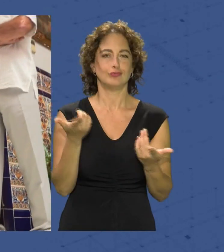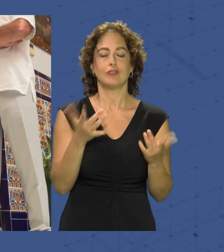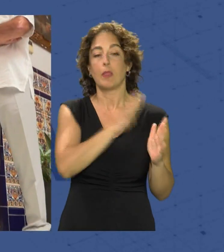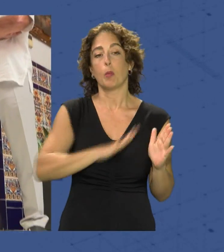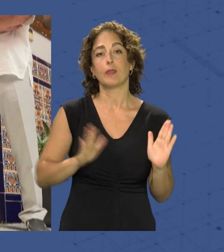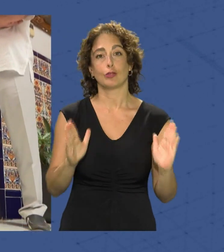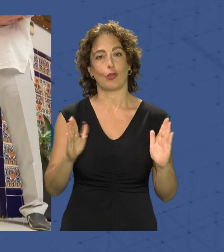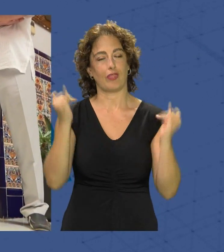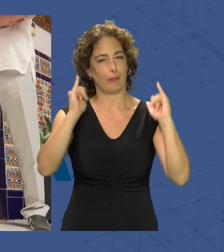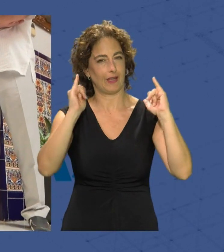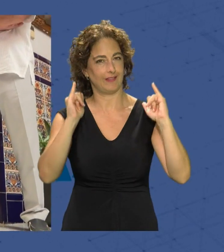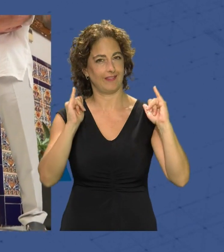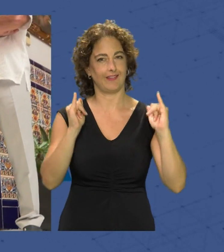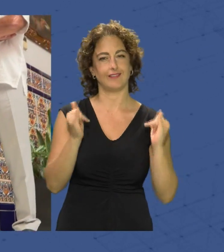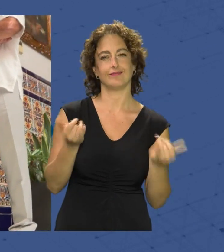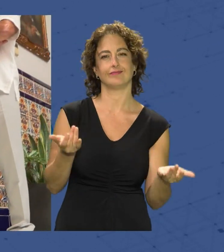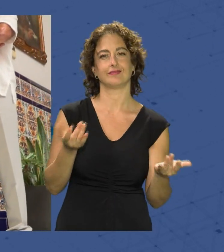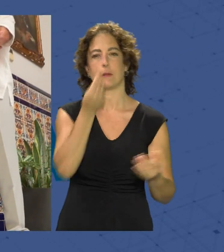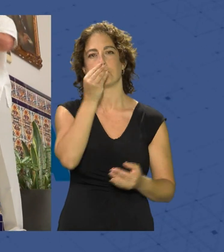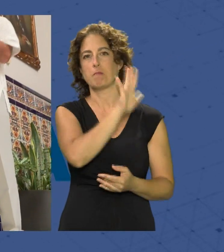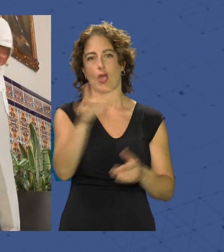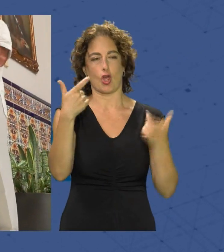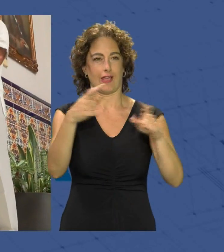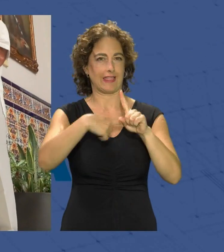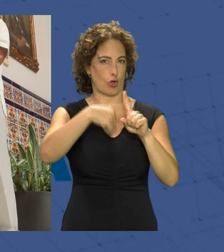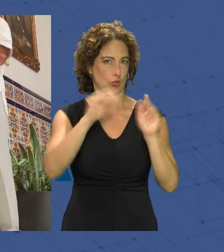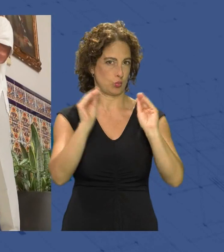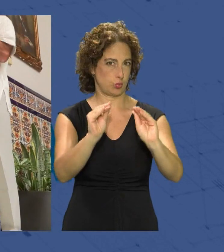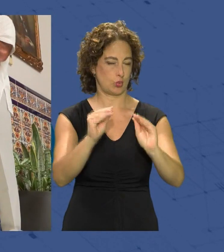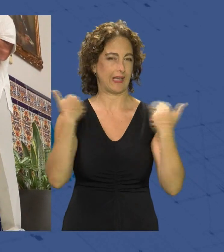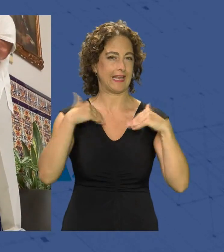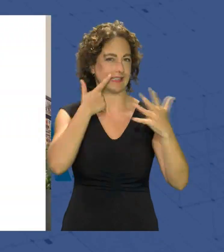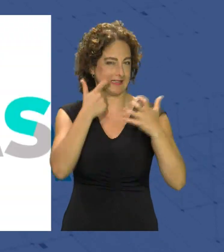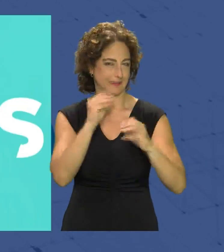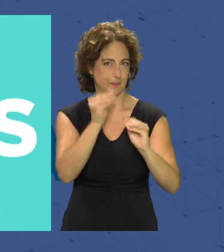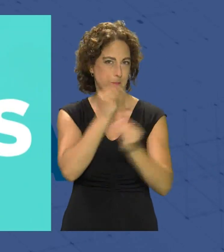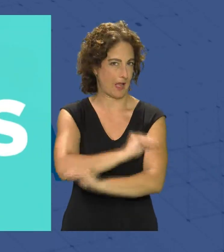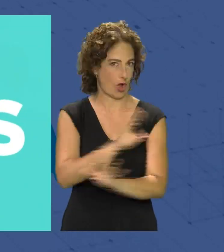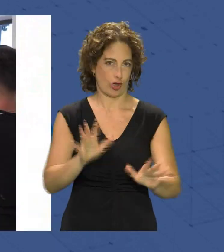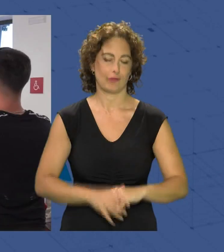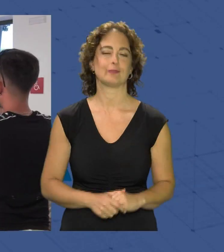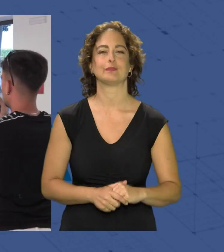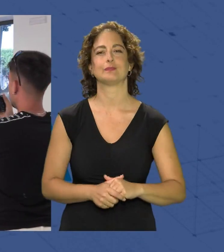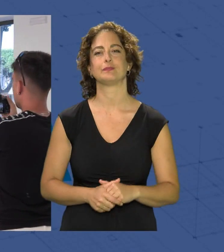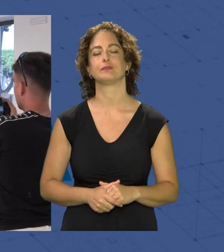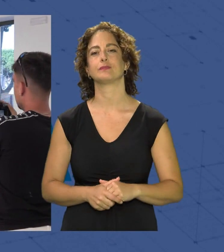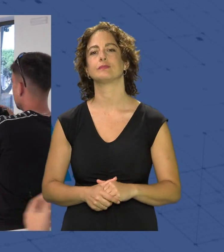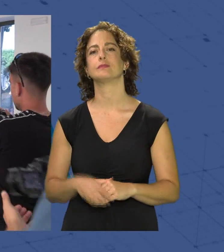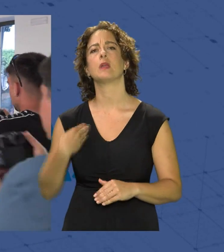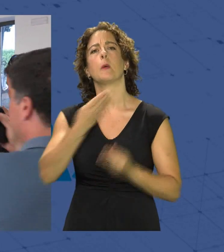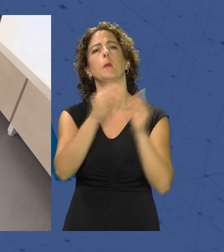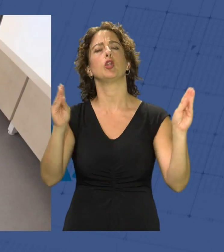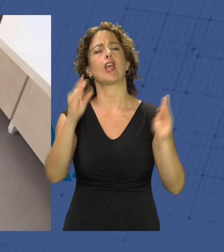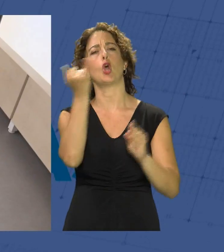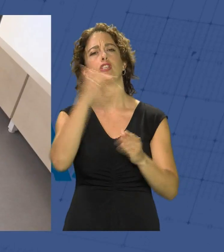se divierte y ya es el mejor de su categoría en gimnasia artística la biblioteca central José